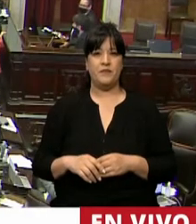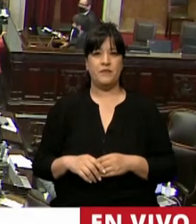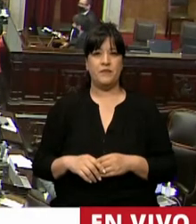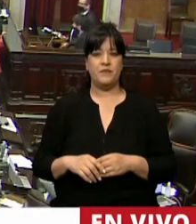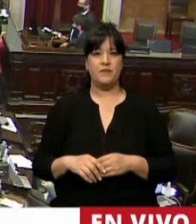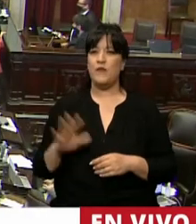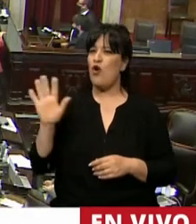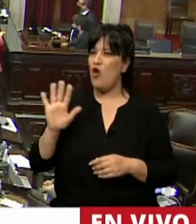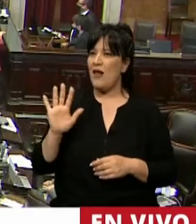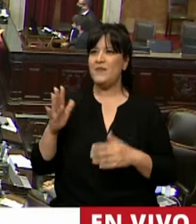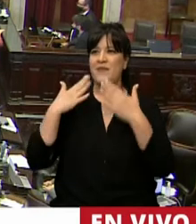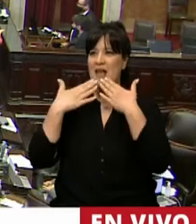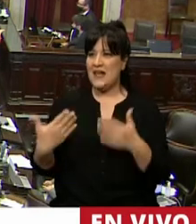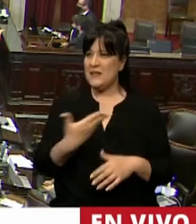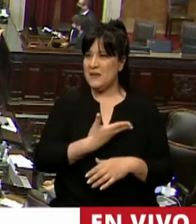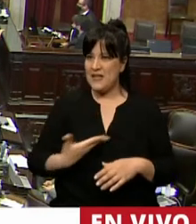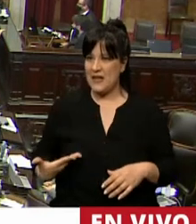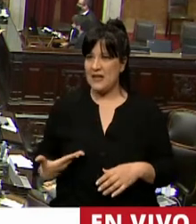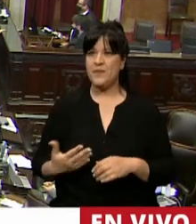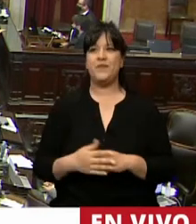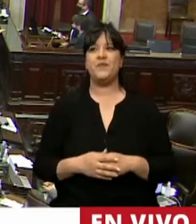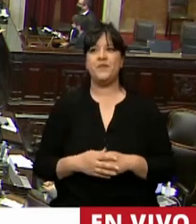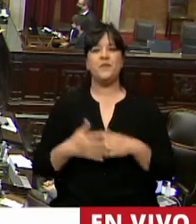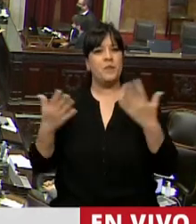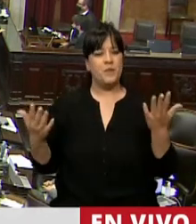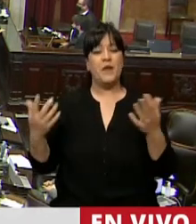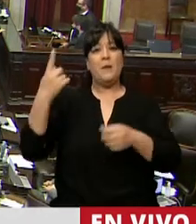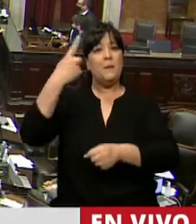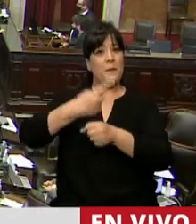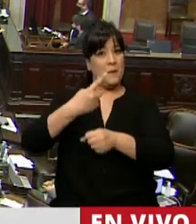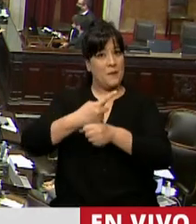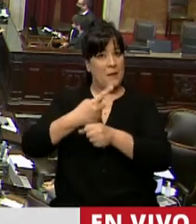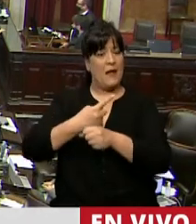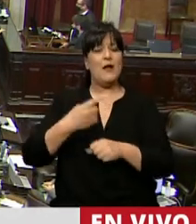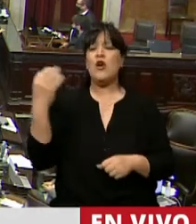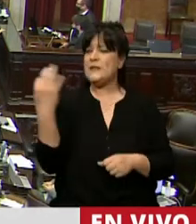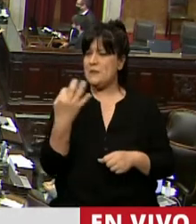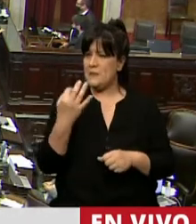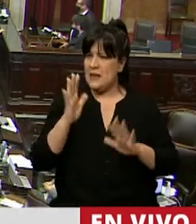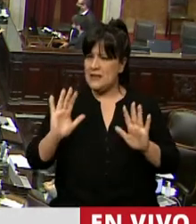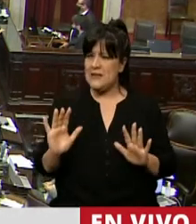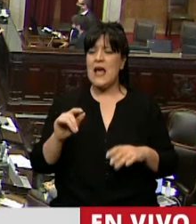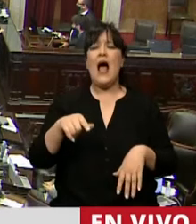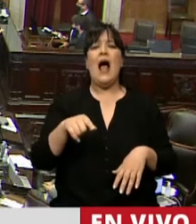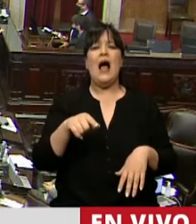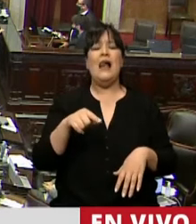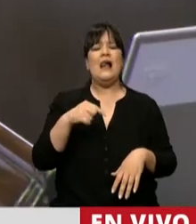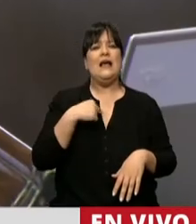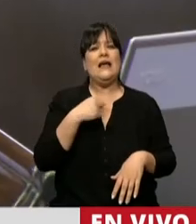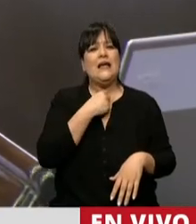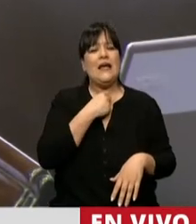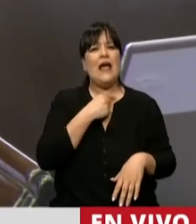Hola, gracias señor Presidente. Bueno, primero que nada, particularmente tomar el inicio de